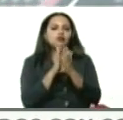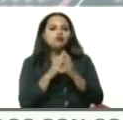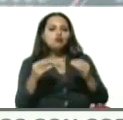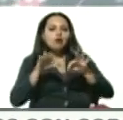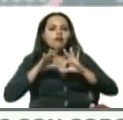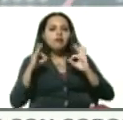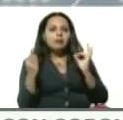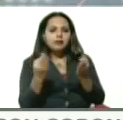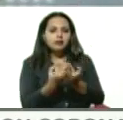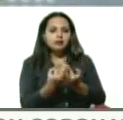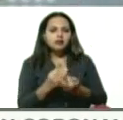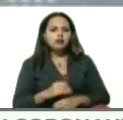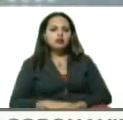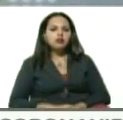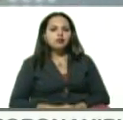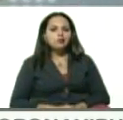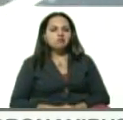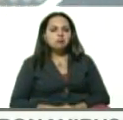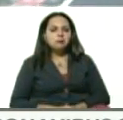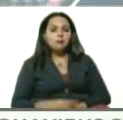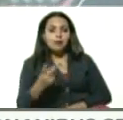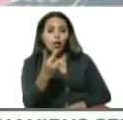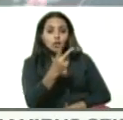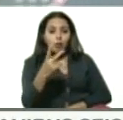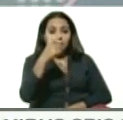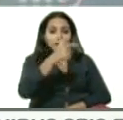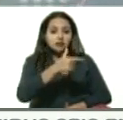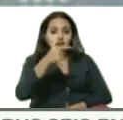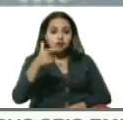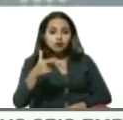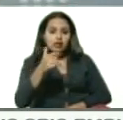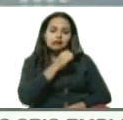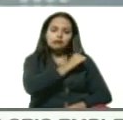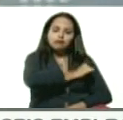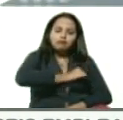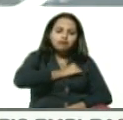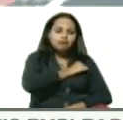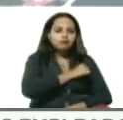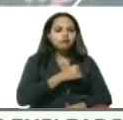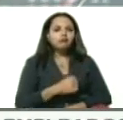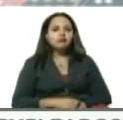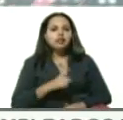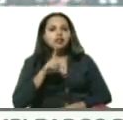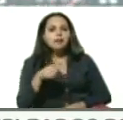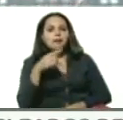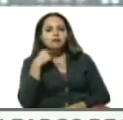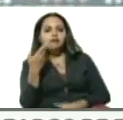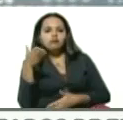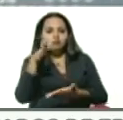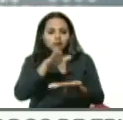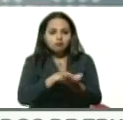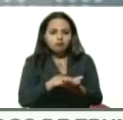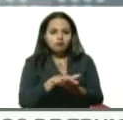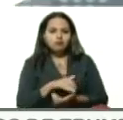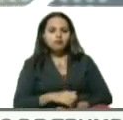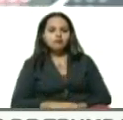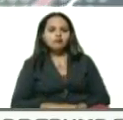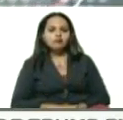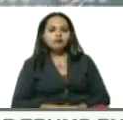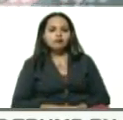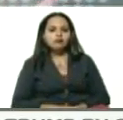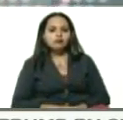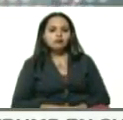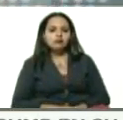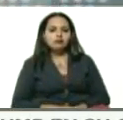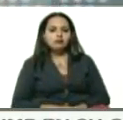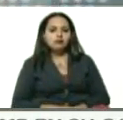familia de estas dos personas, que lamentablemente resultaron víctimas fatales de